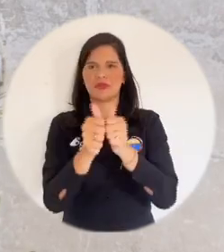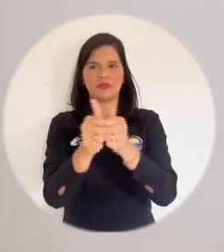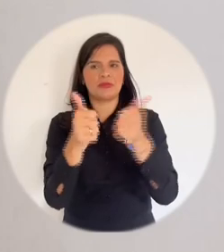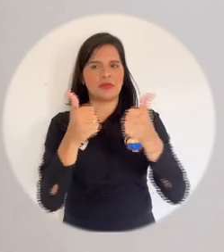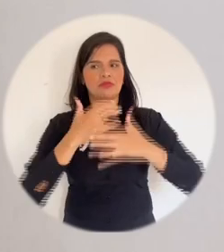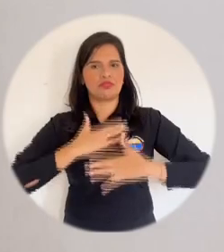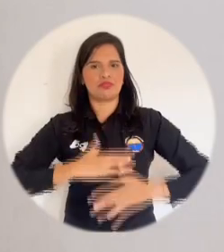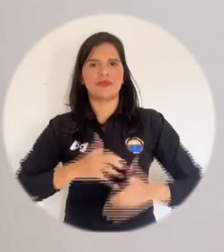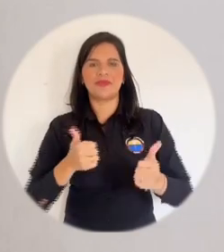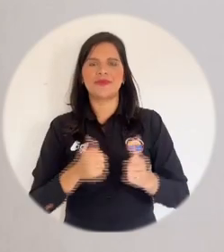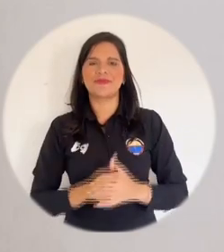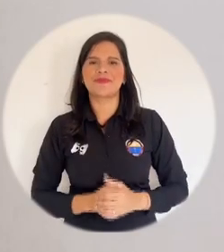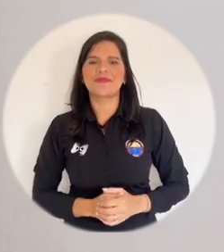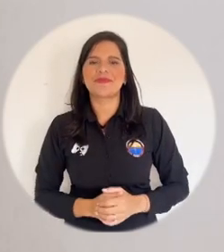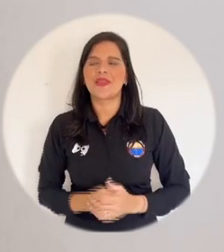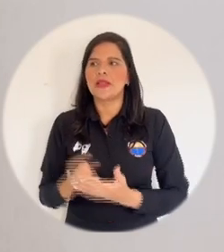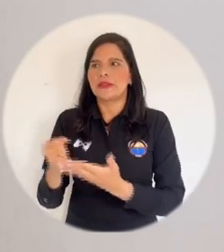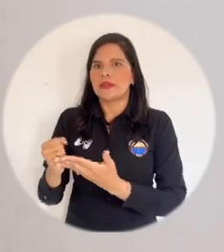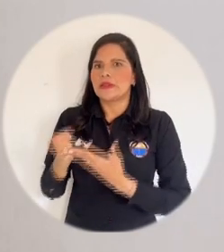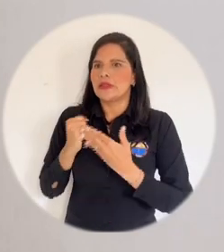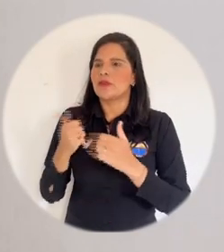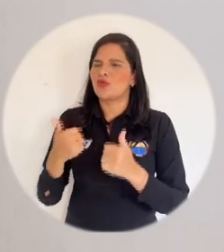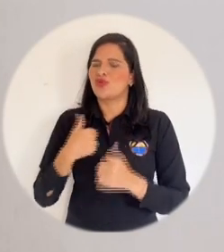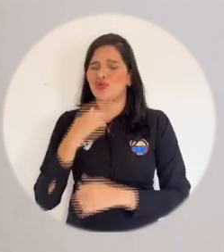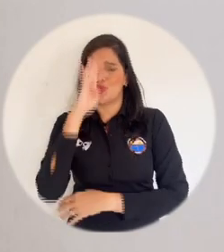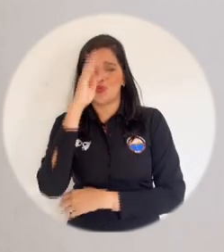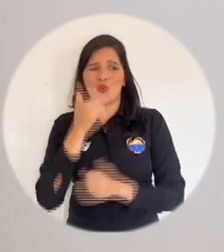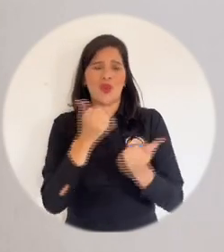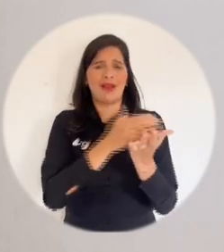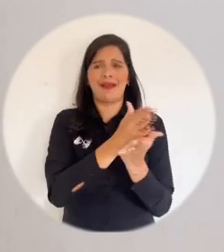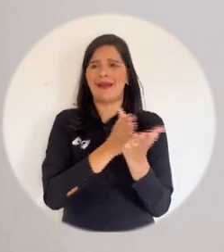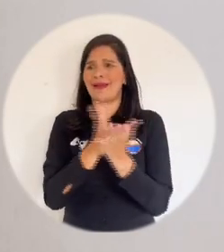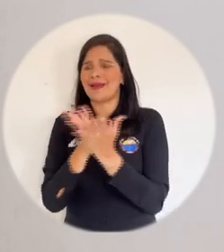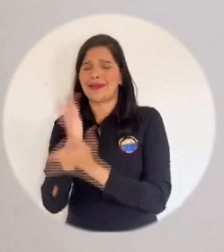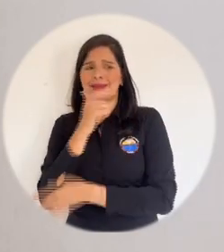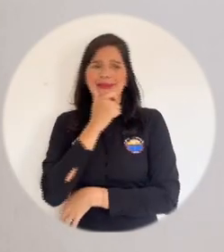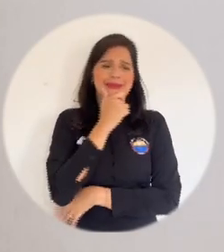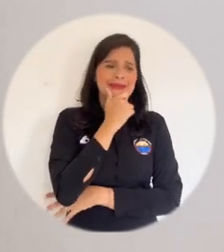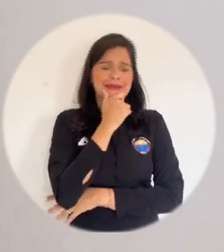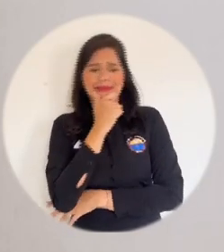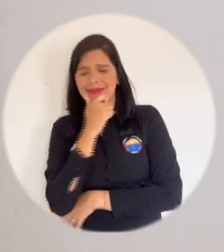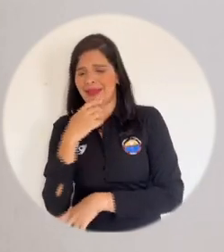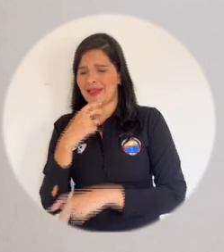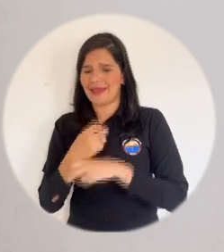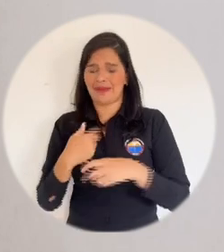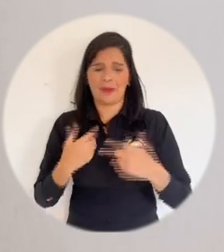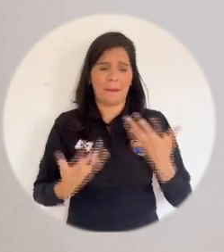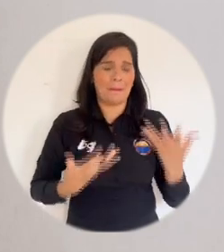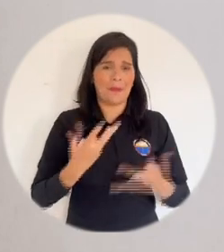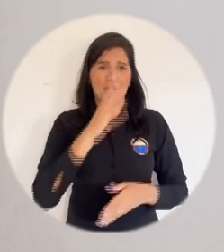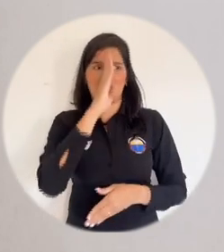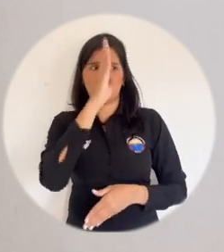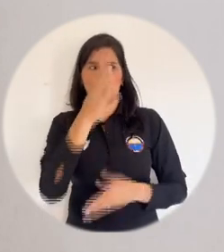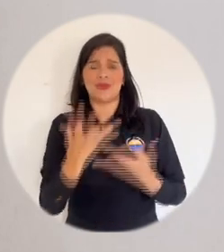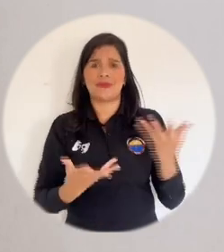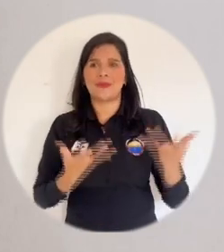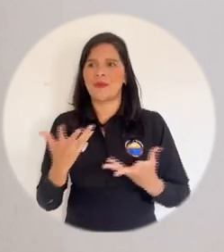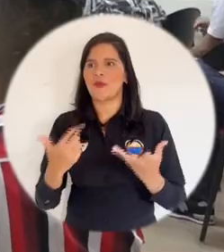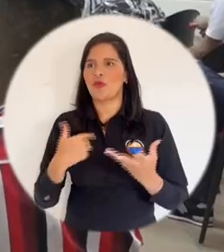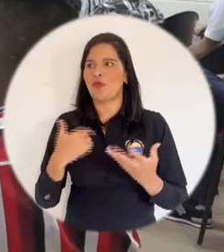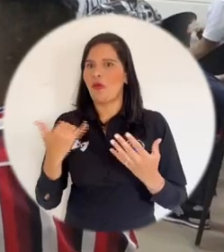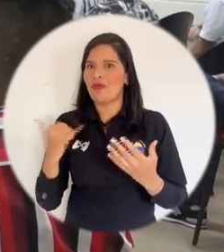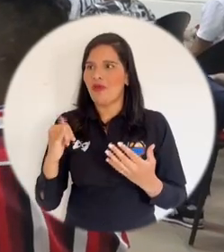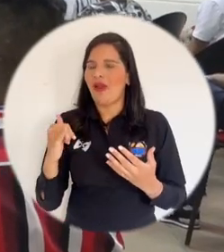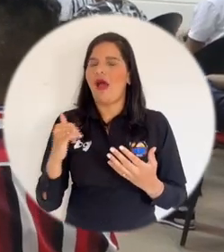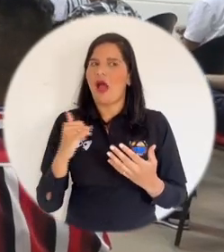primer semestre. Me han como que ayudado a estar segura de la carrera que quería, ya que es una decisión bastante importante, pues es mi futuro.